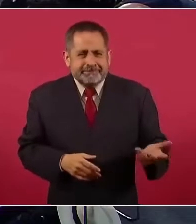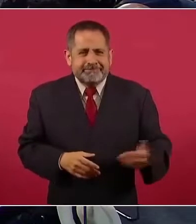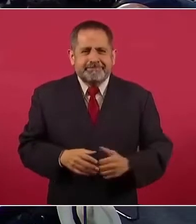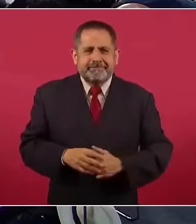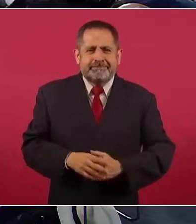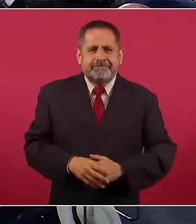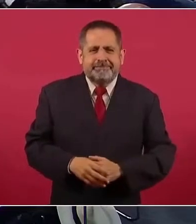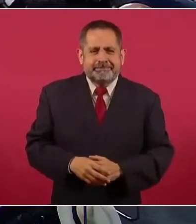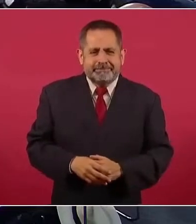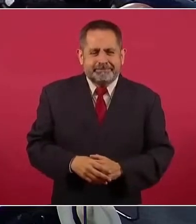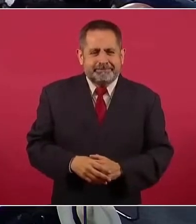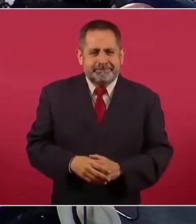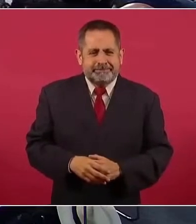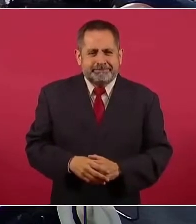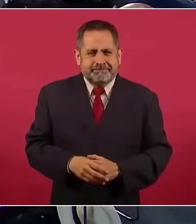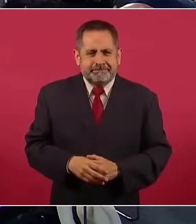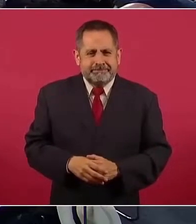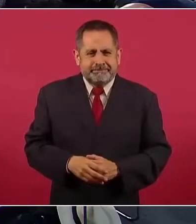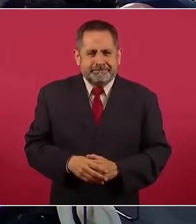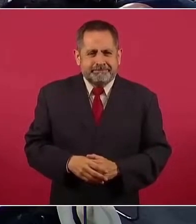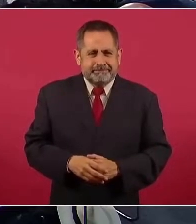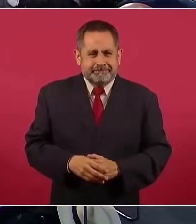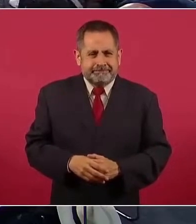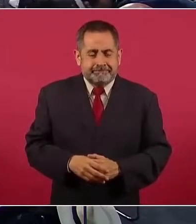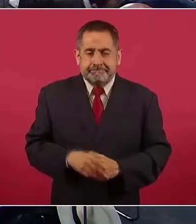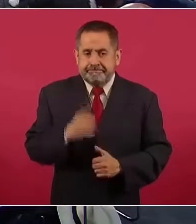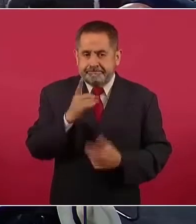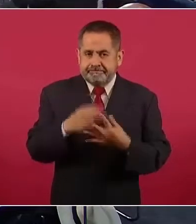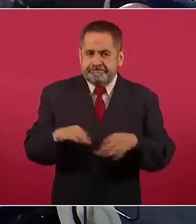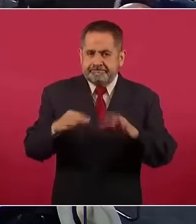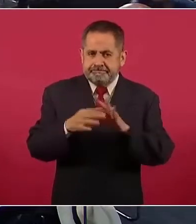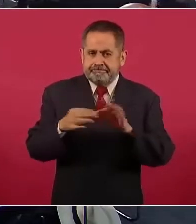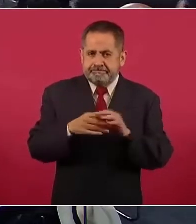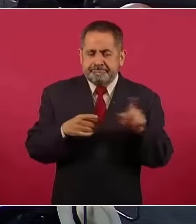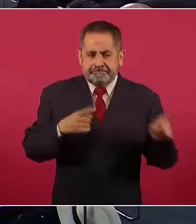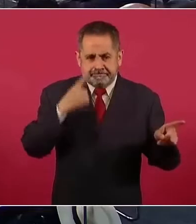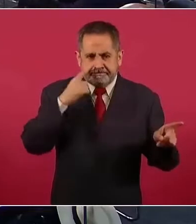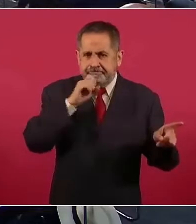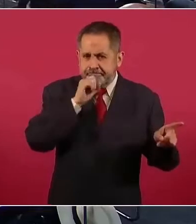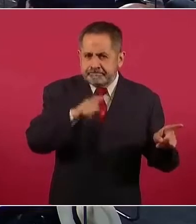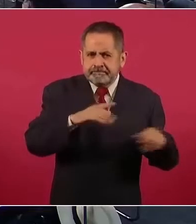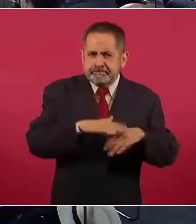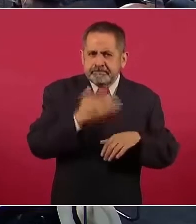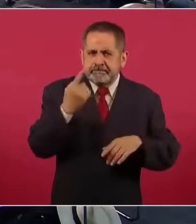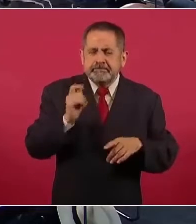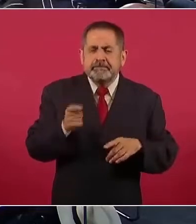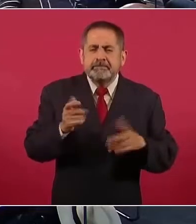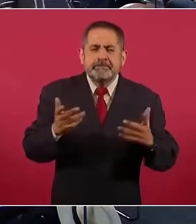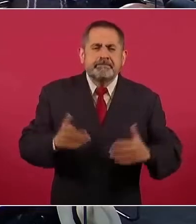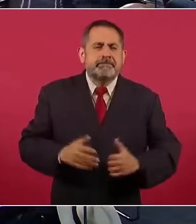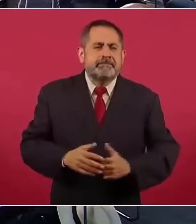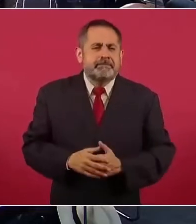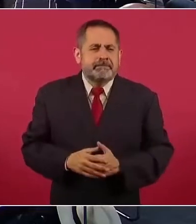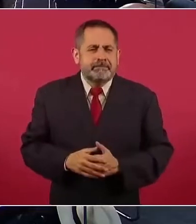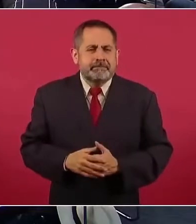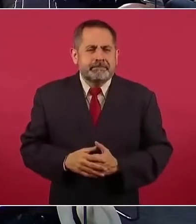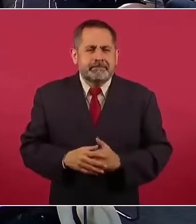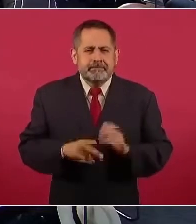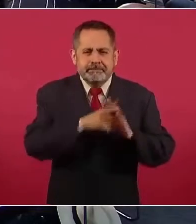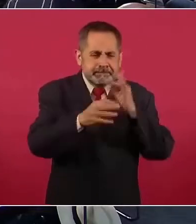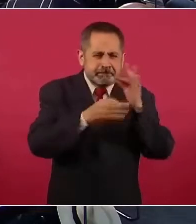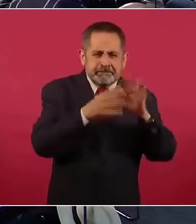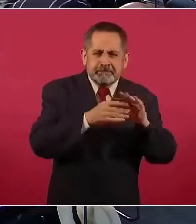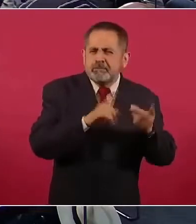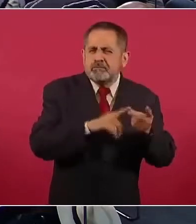Y es importante también porque, ¿en qué medio están?